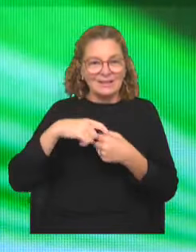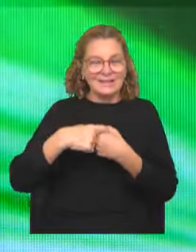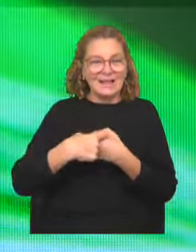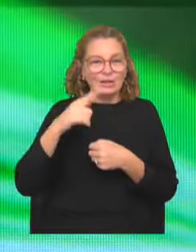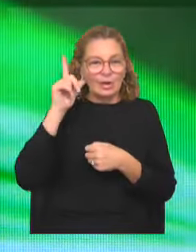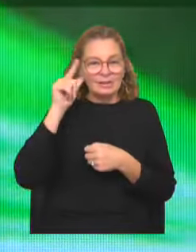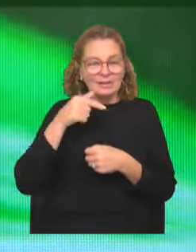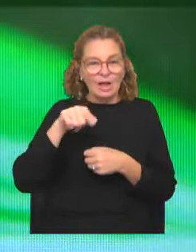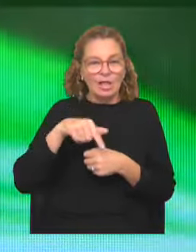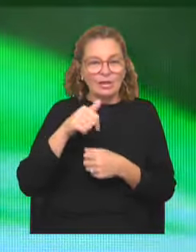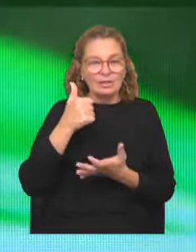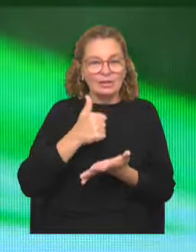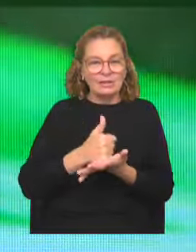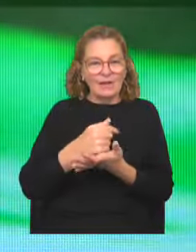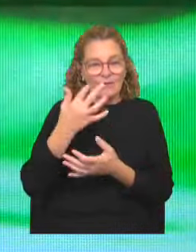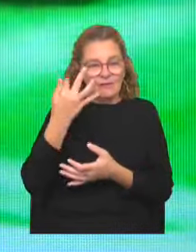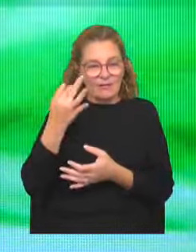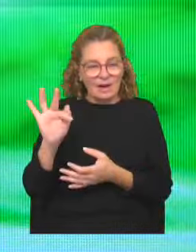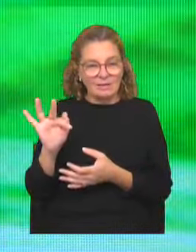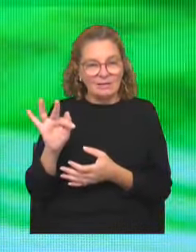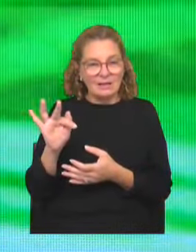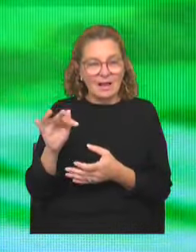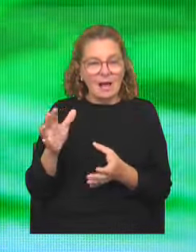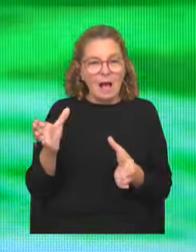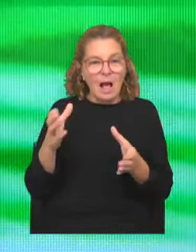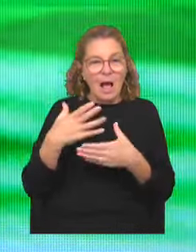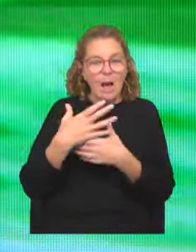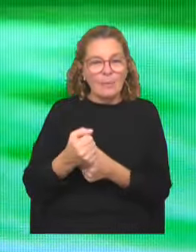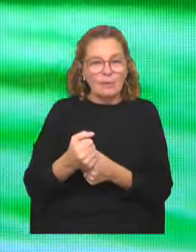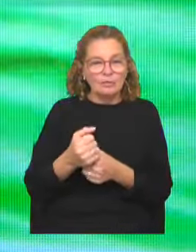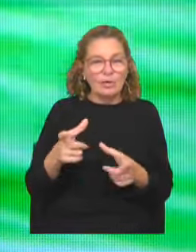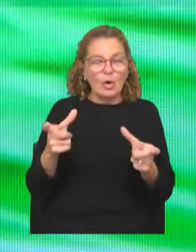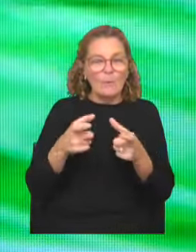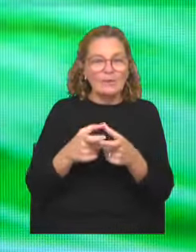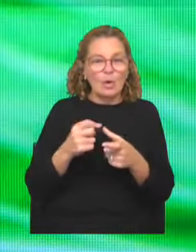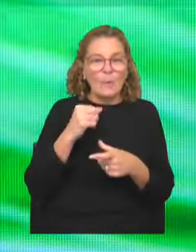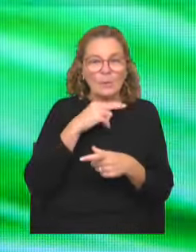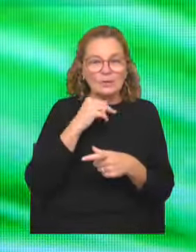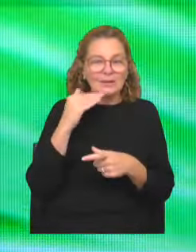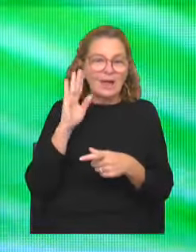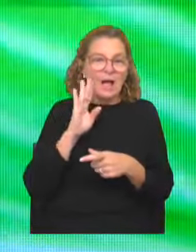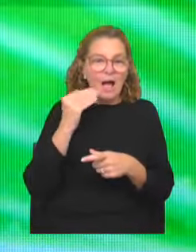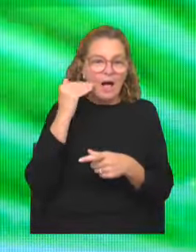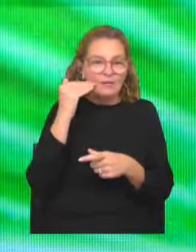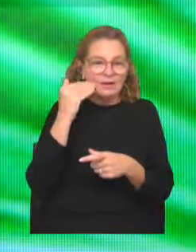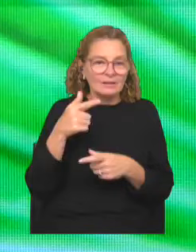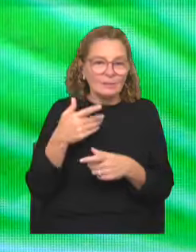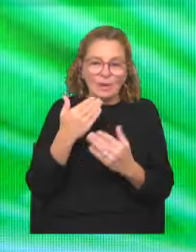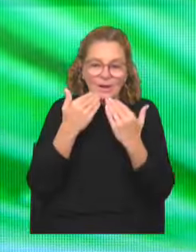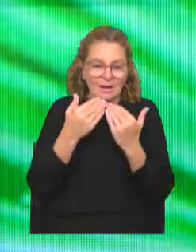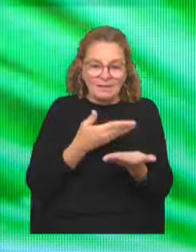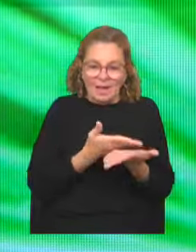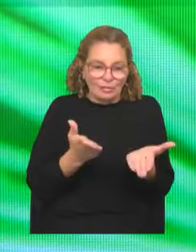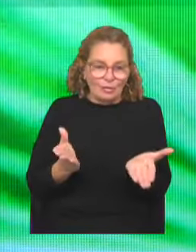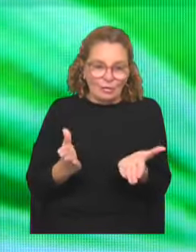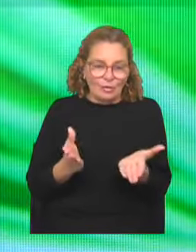¿Dónde está en Francia? Bueno, por supuesto el apoyo de la Comisión de las Muchachas de Abril. Entonces, también si no hubiera sido gracias a ellos,